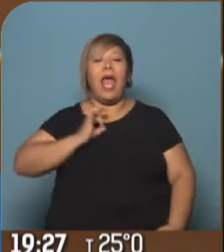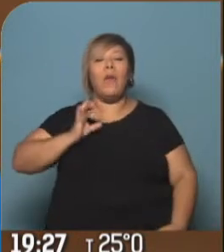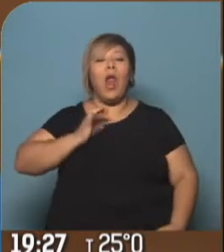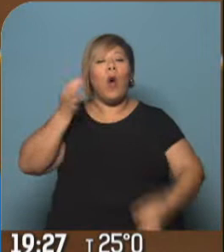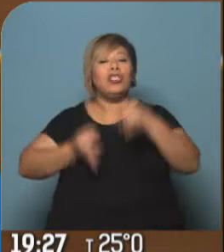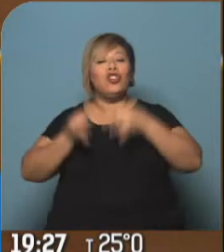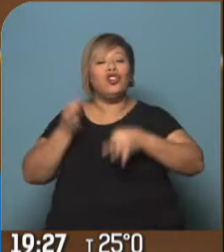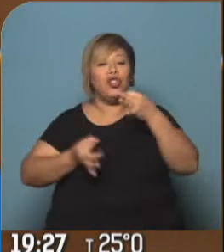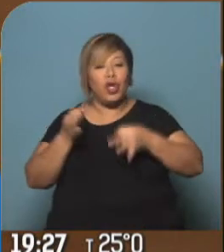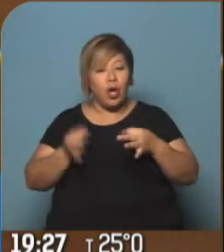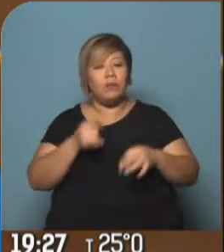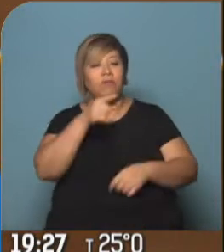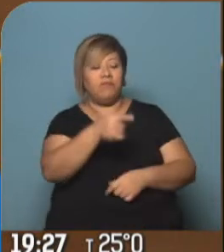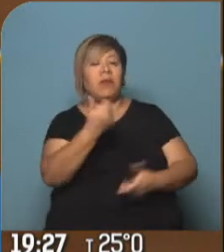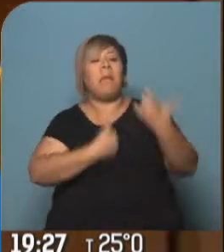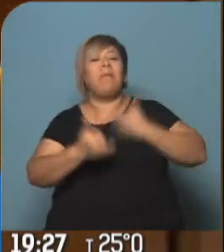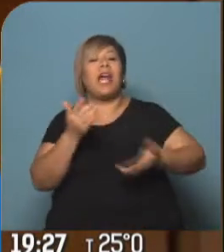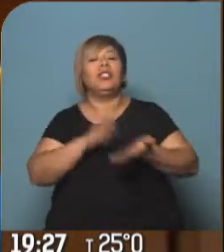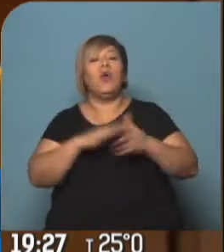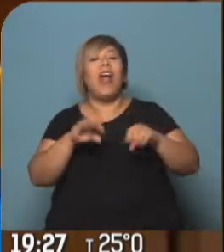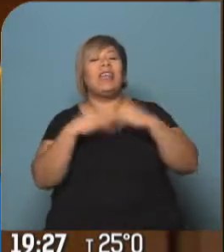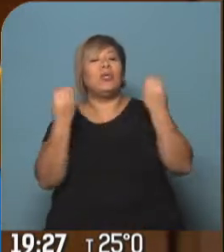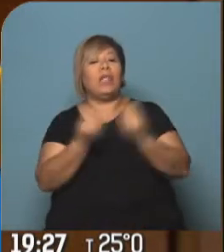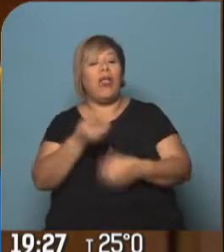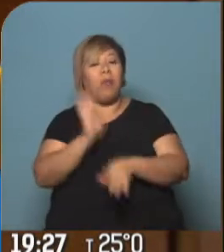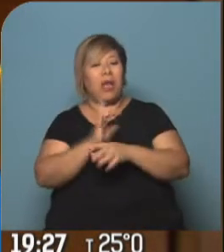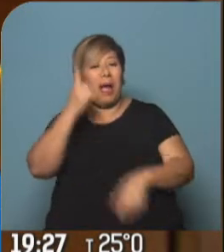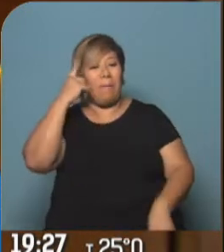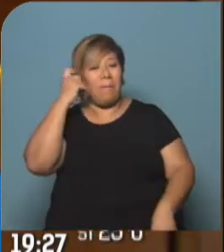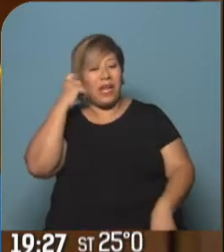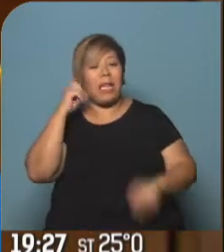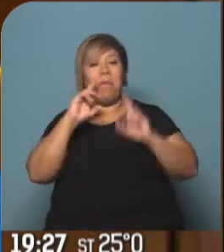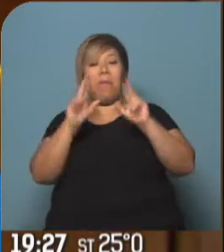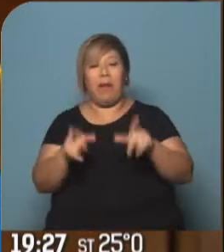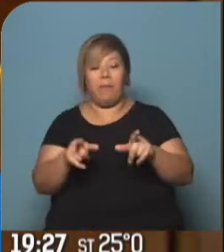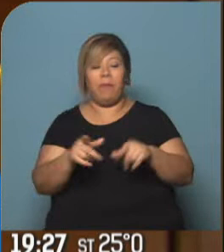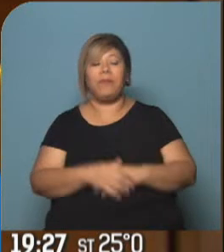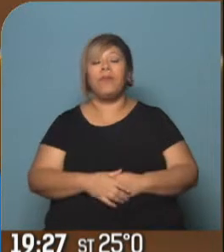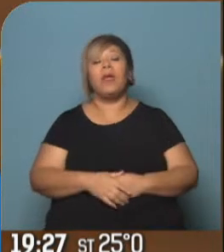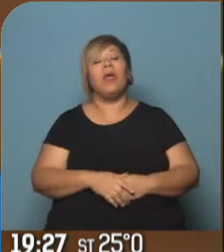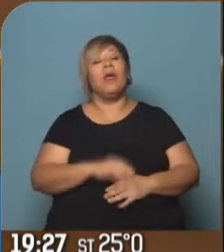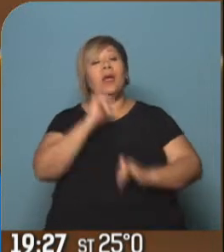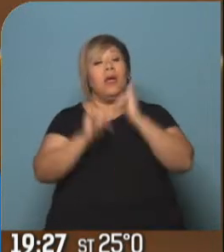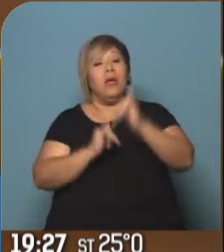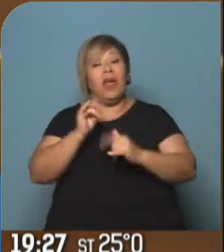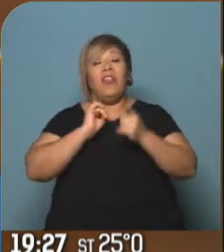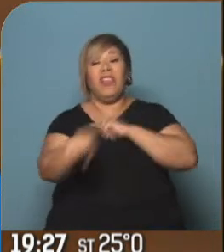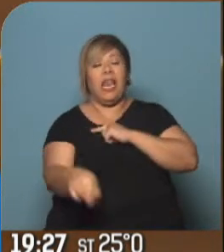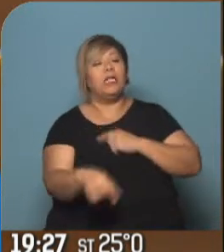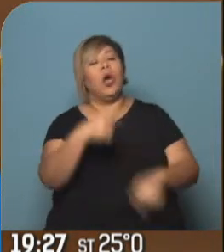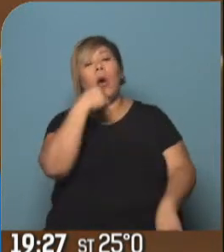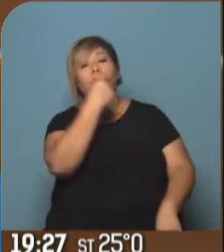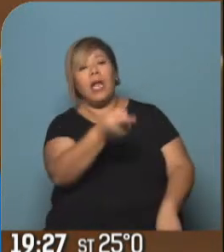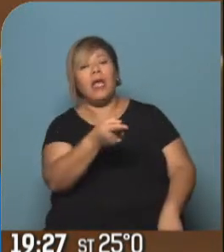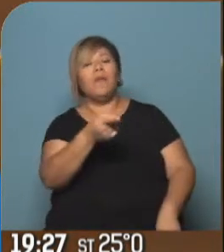Aprender y estos resultados. Bienvenida Elena, ¿qué tal? ¿Qué tal? Muchas gracias por invitarme. Para aclarar, estamos en vivo para todo el país, ¿esto se hizo cuándo y en